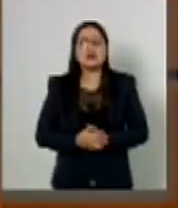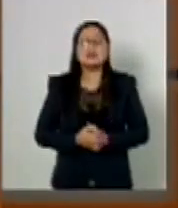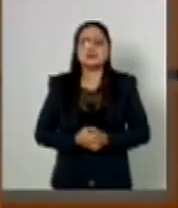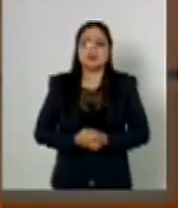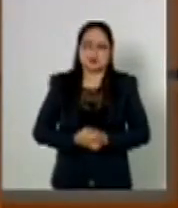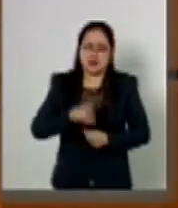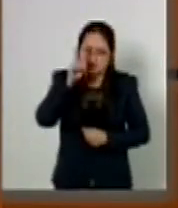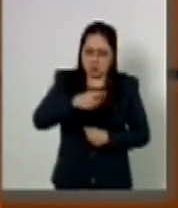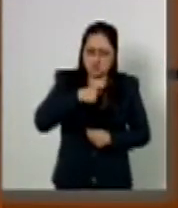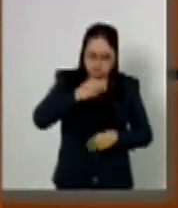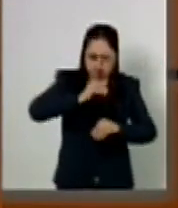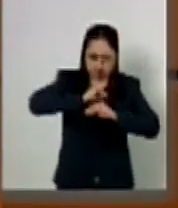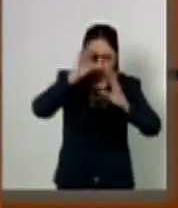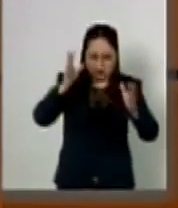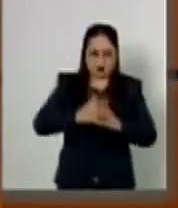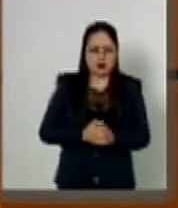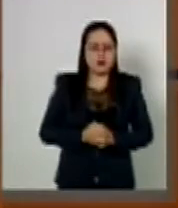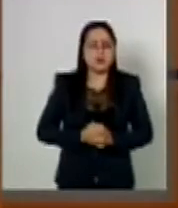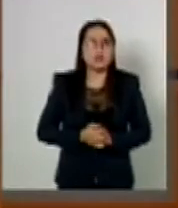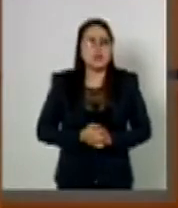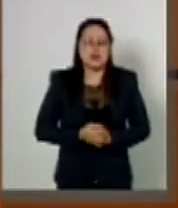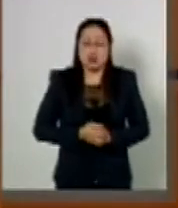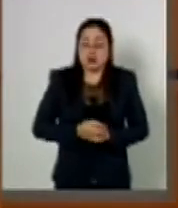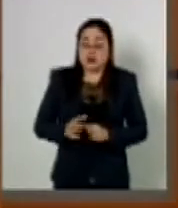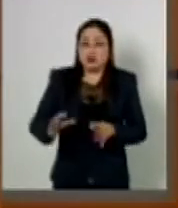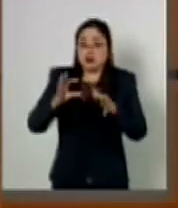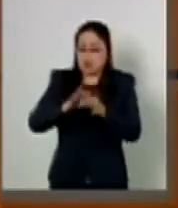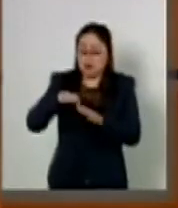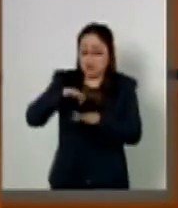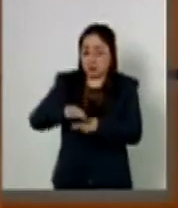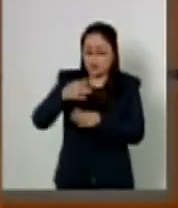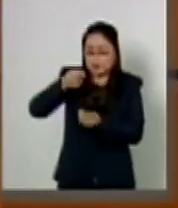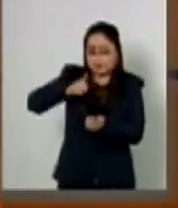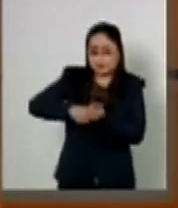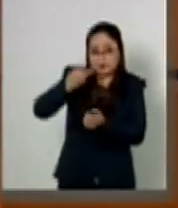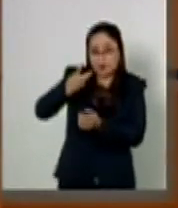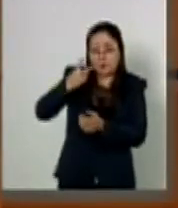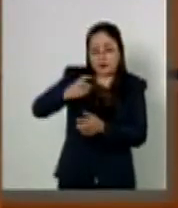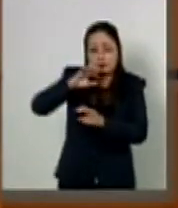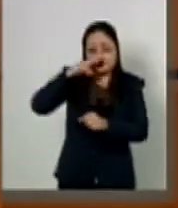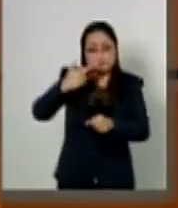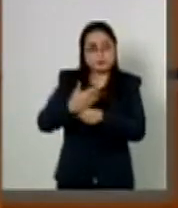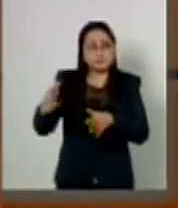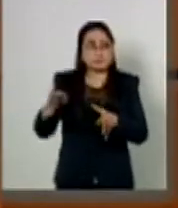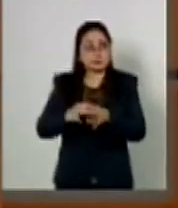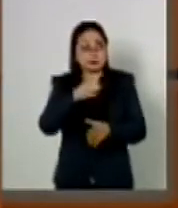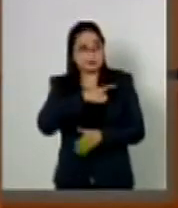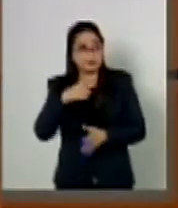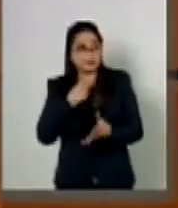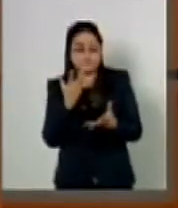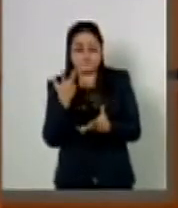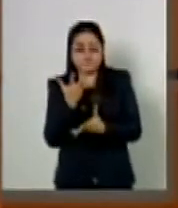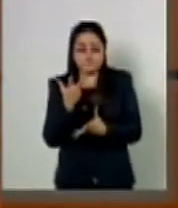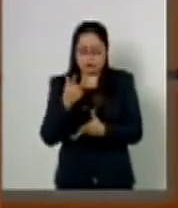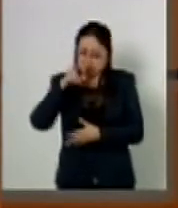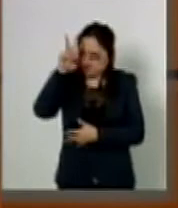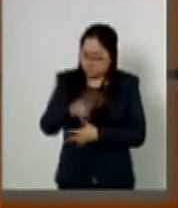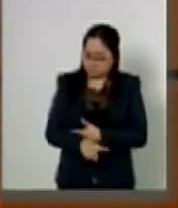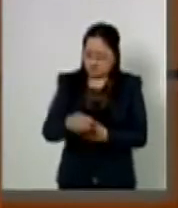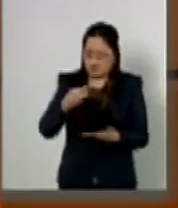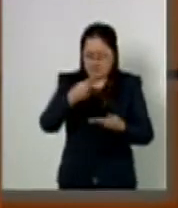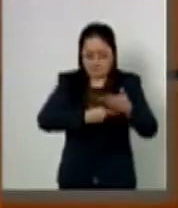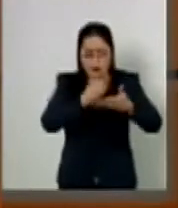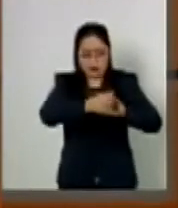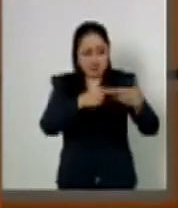no tengo duda, y que corresponde a las autoridades de esa esfera competencial encargarse de su ejecución, lo cierto es que este